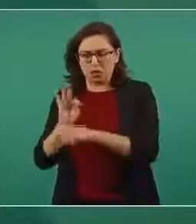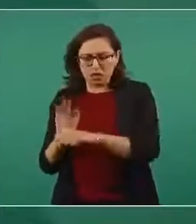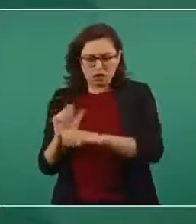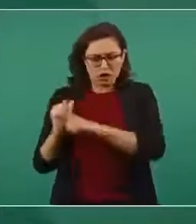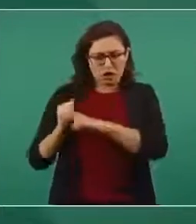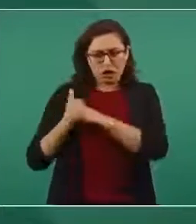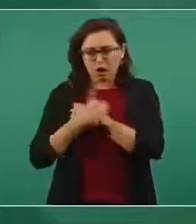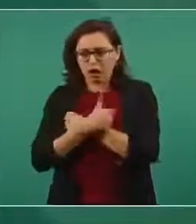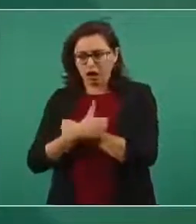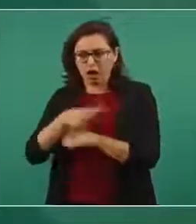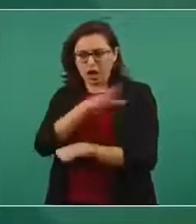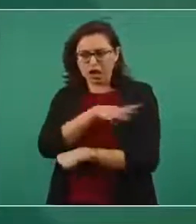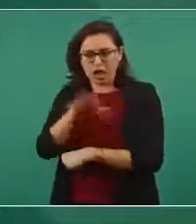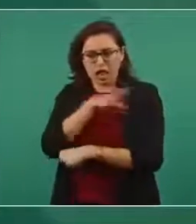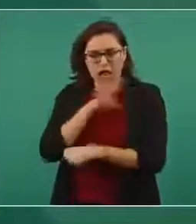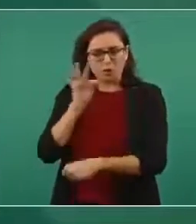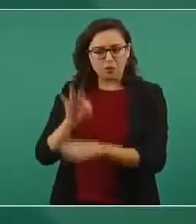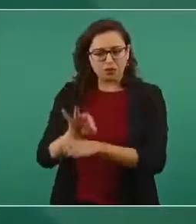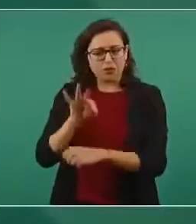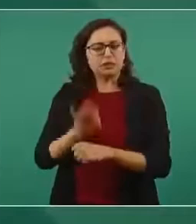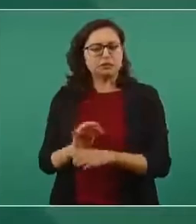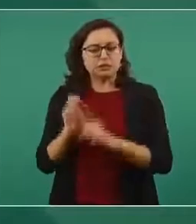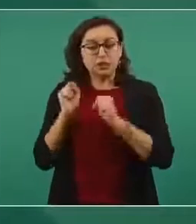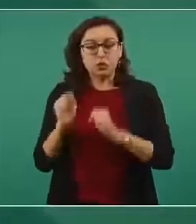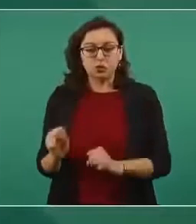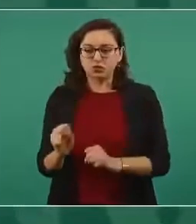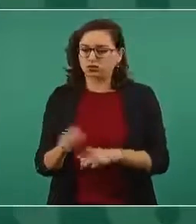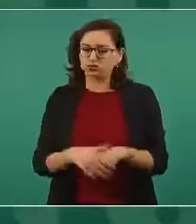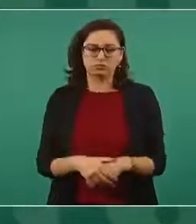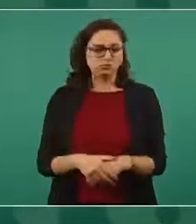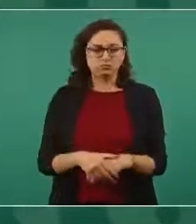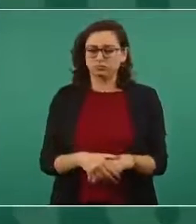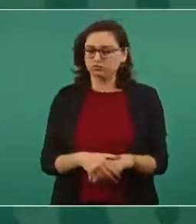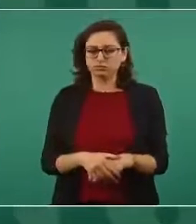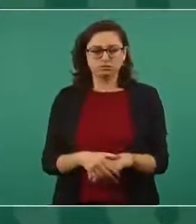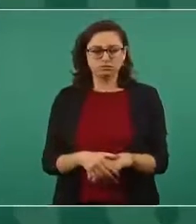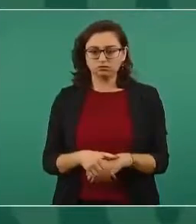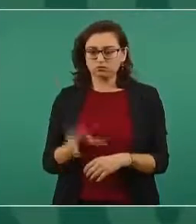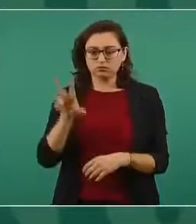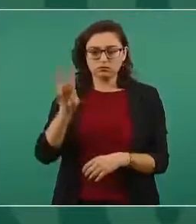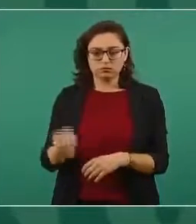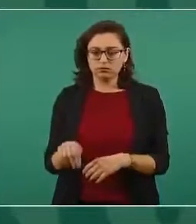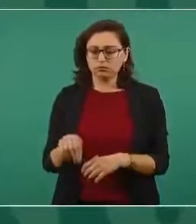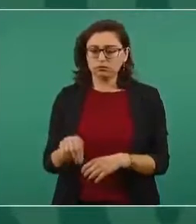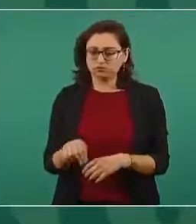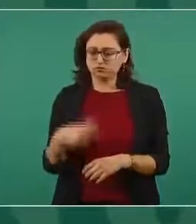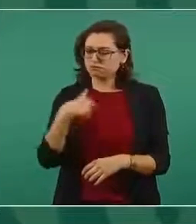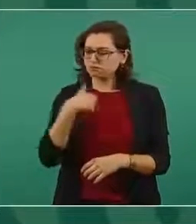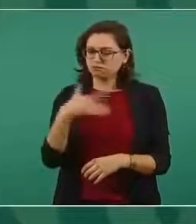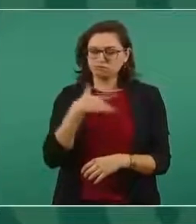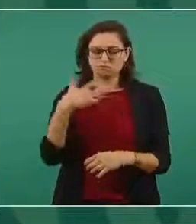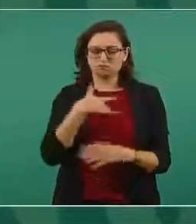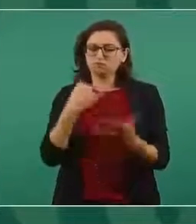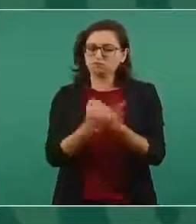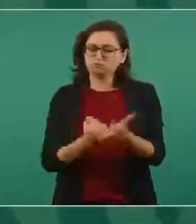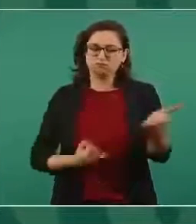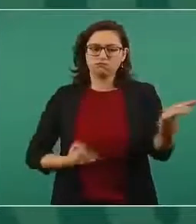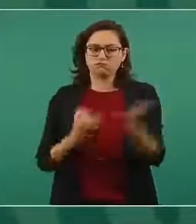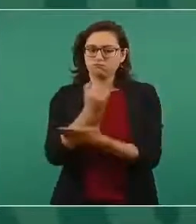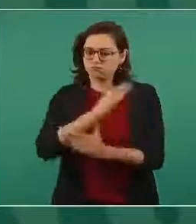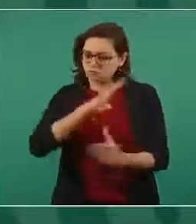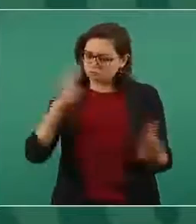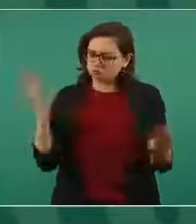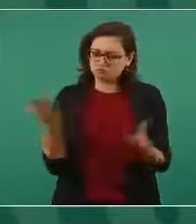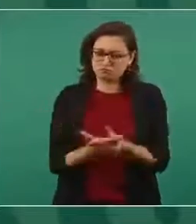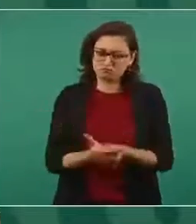al general Cienfuegos y decidí que se diera a conocer el expediente